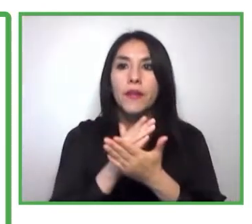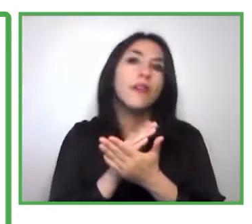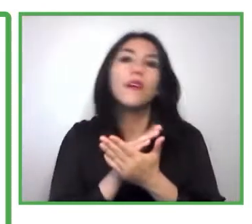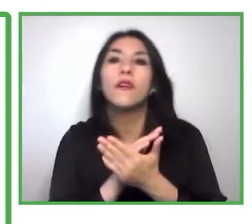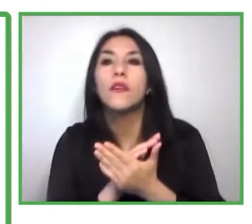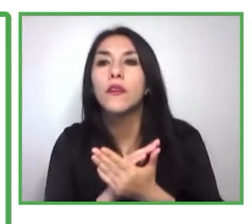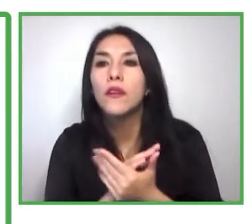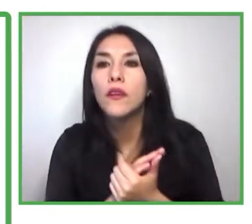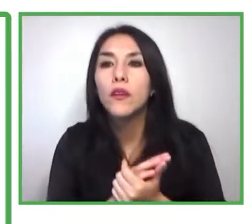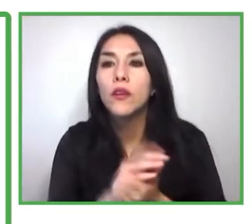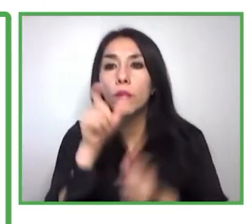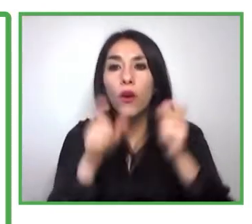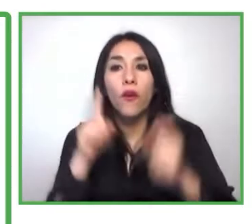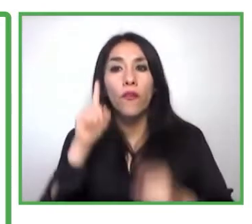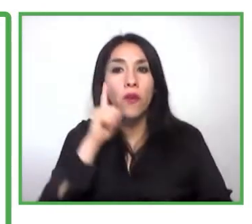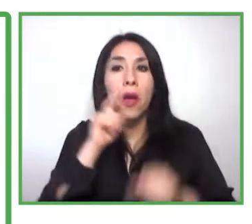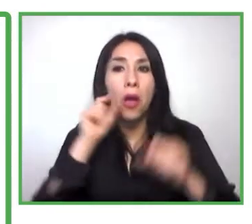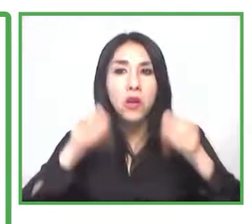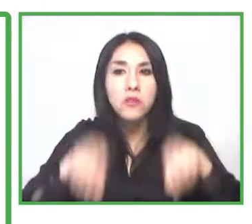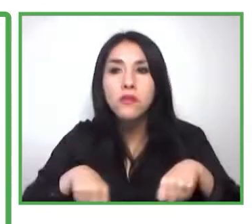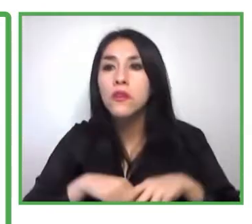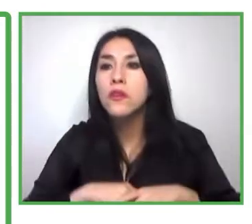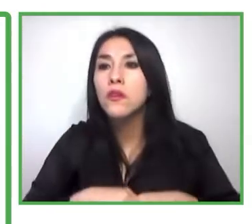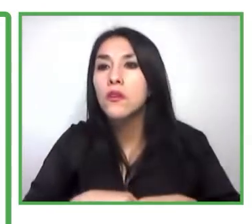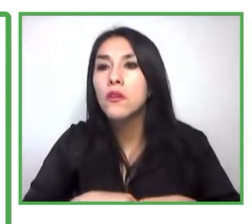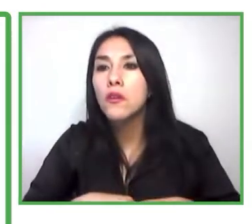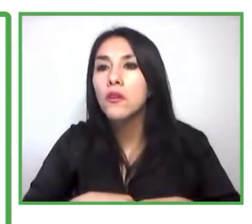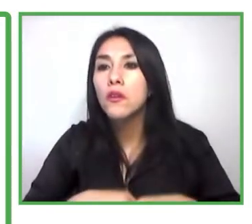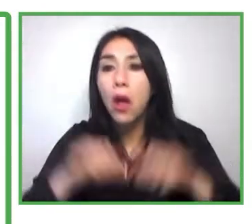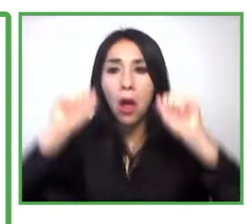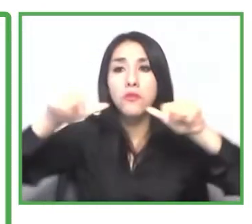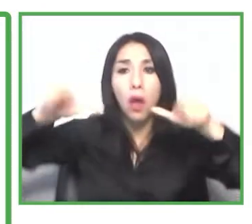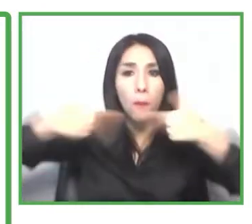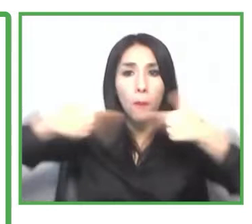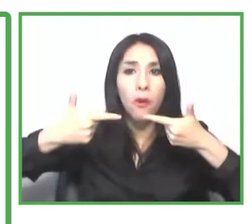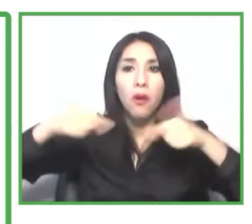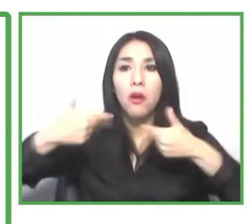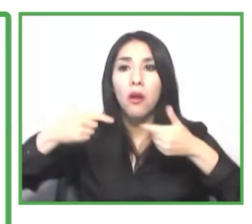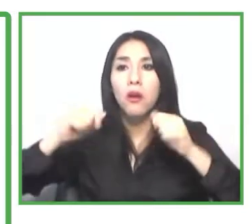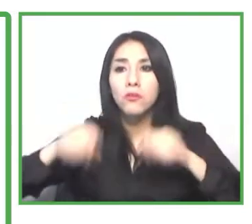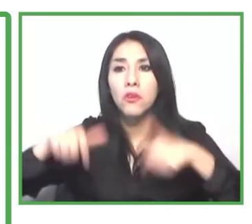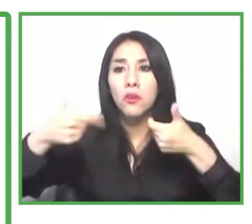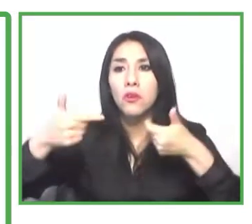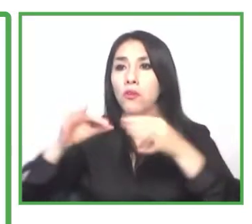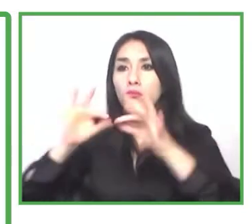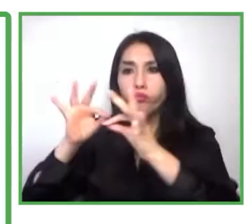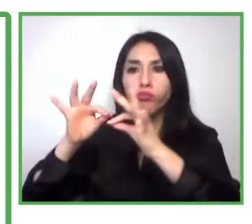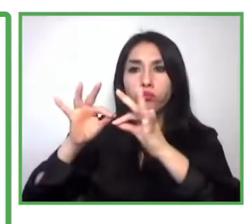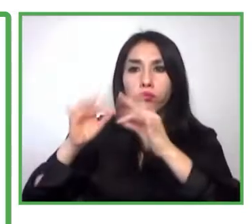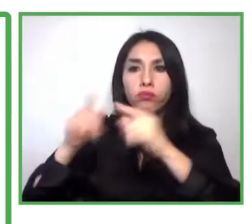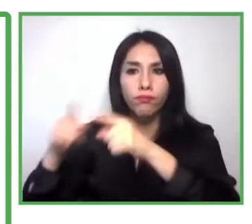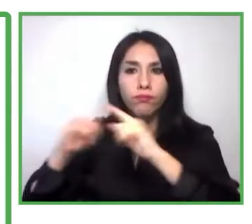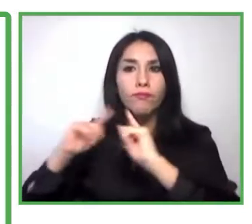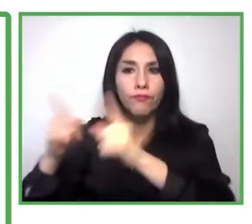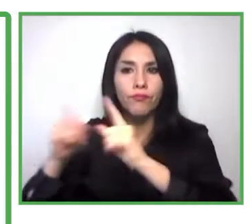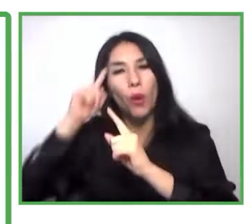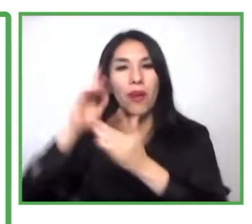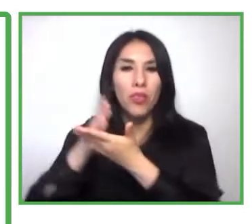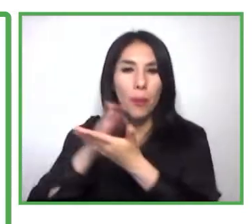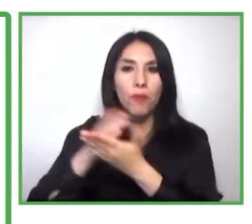dúas. Desde el punto de vista de organización, un tema que también hemos venido conociendo estos últimos dos años,